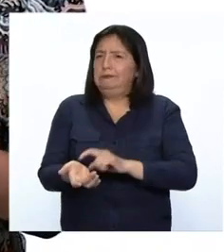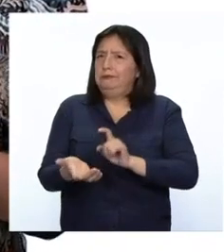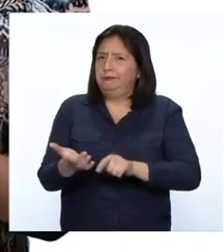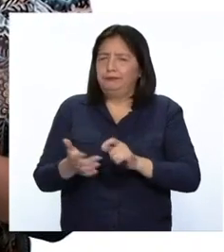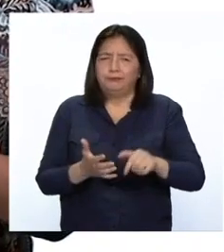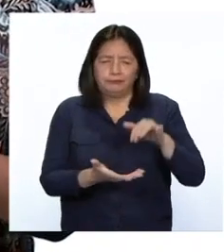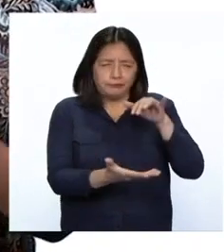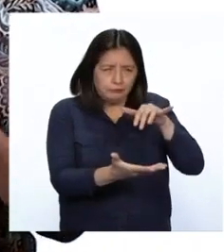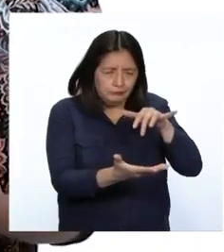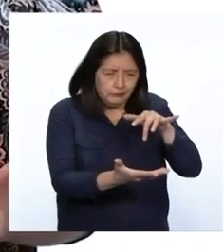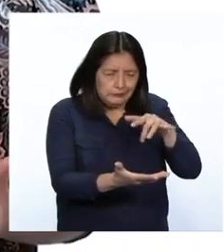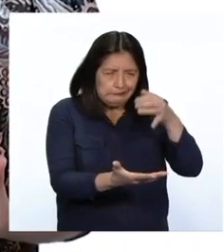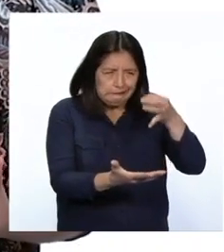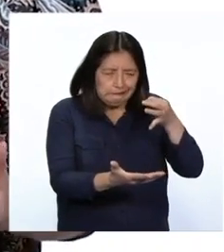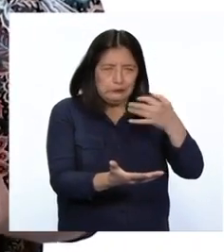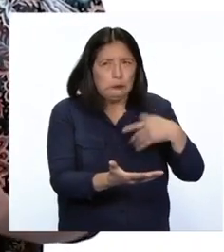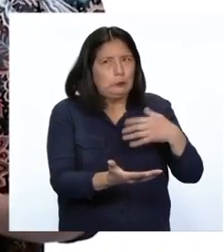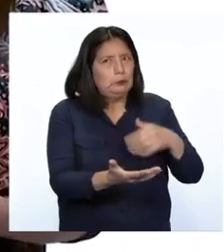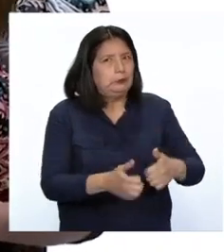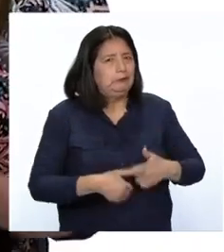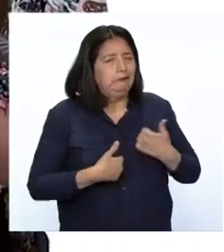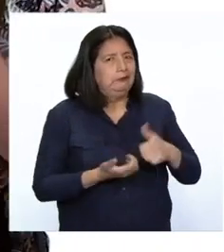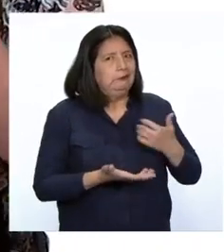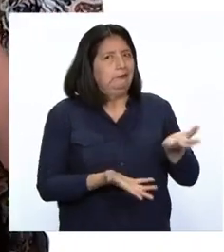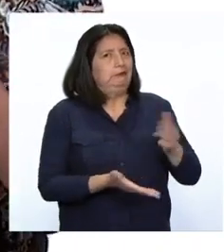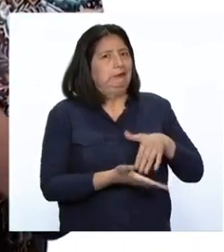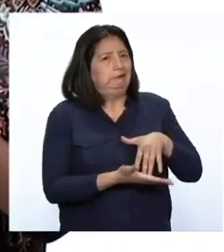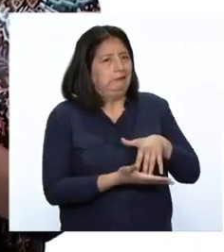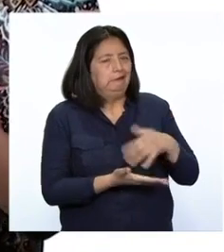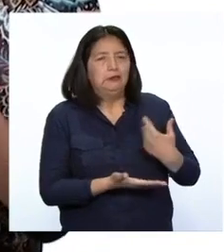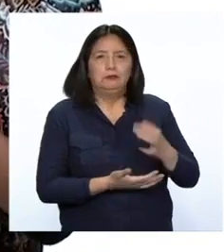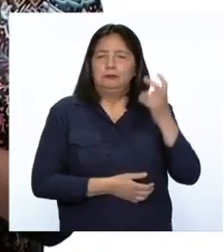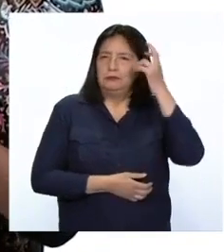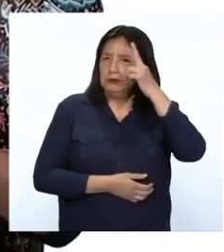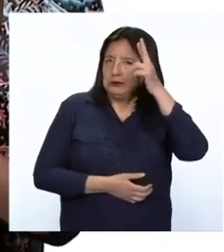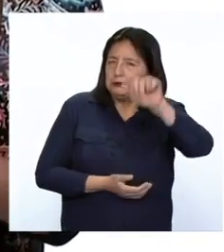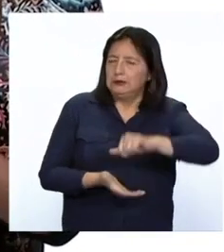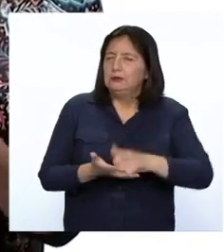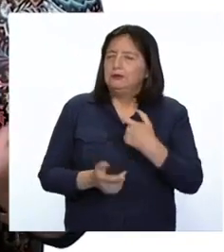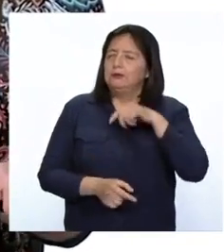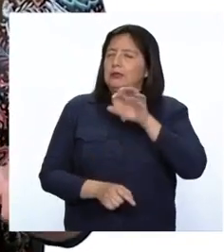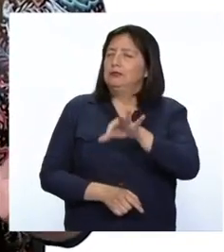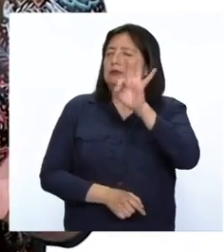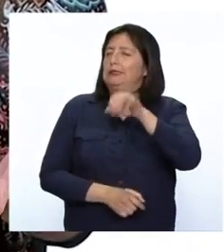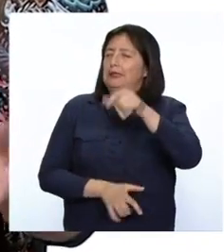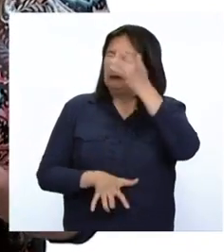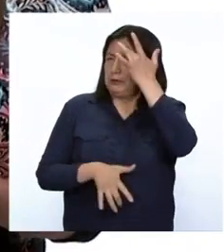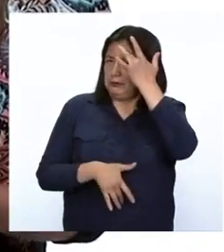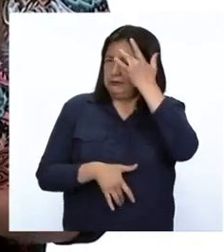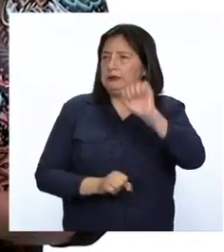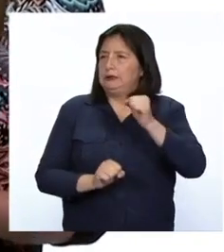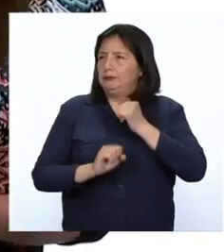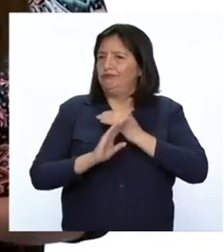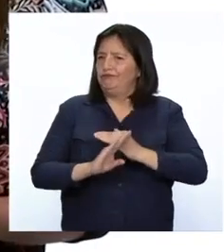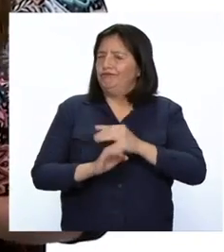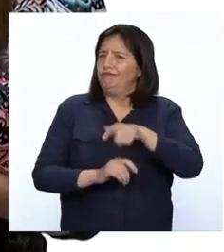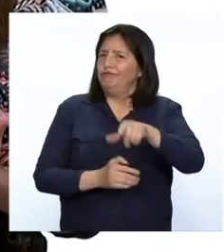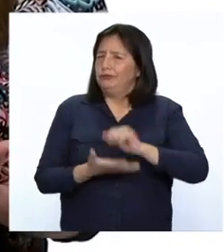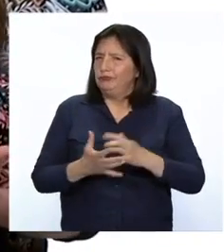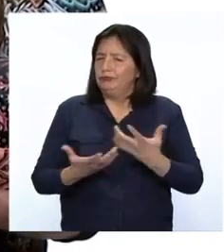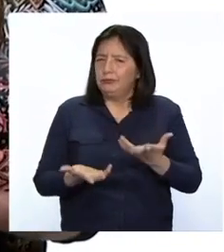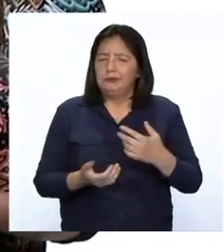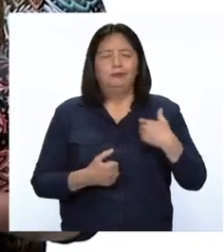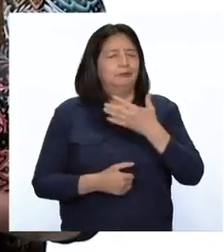calidad de vida de los niños se ven muy afectados. Por eso es necesario identificar este problema y contrarrestarlo. De esta manera